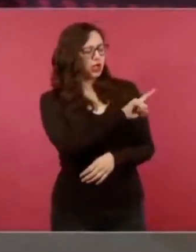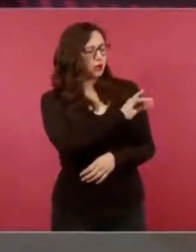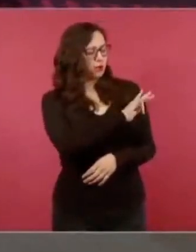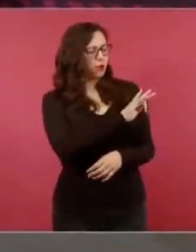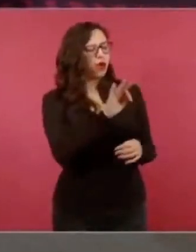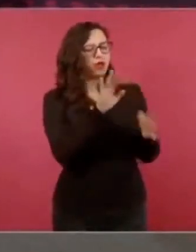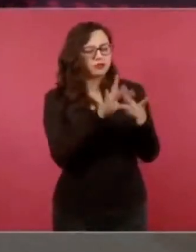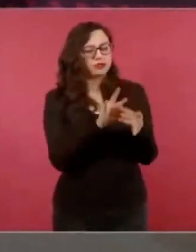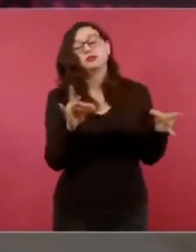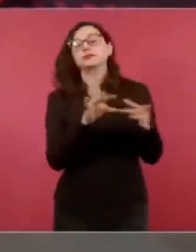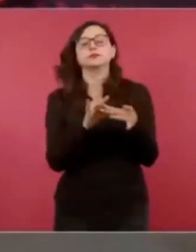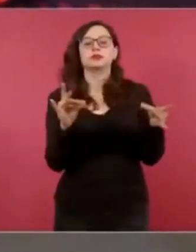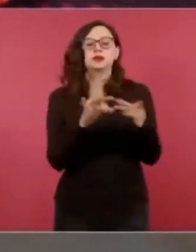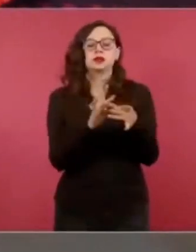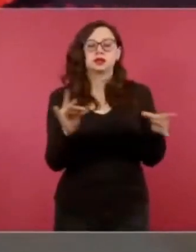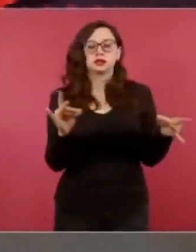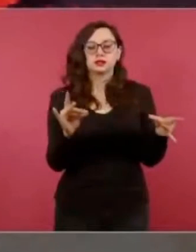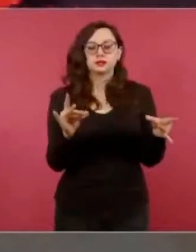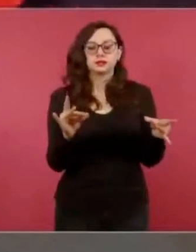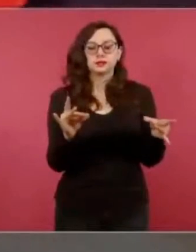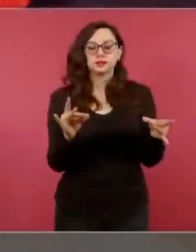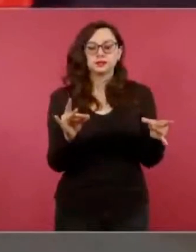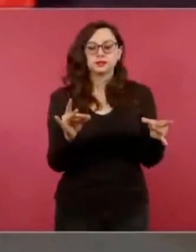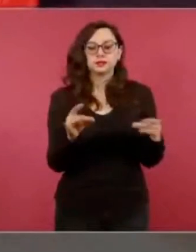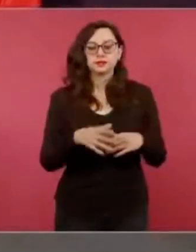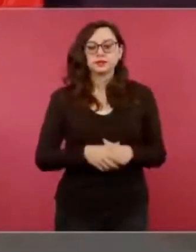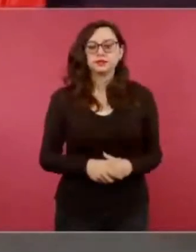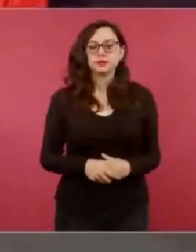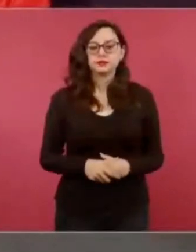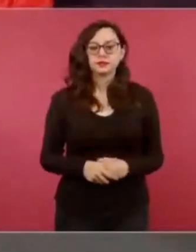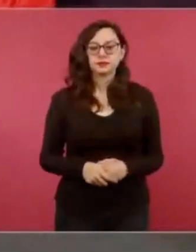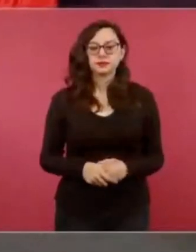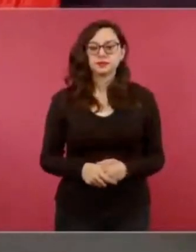tenemos una cifra